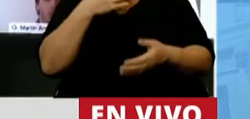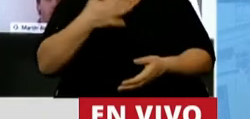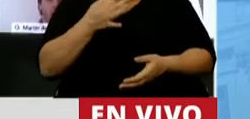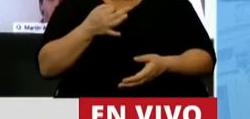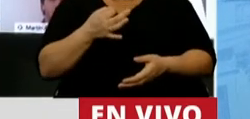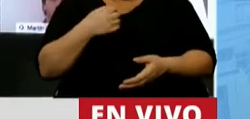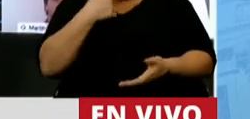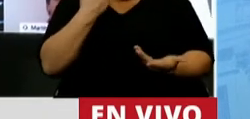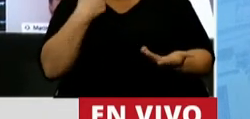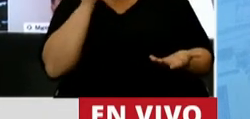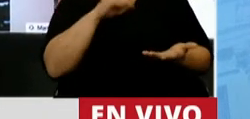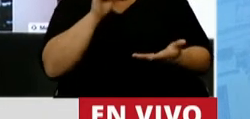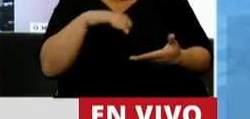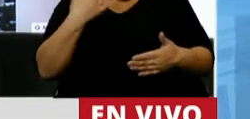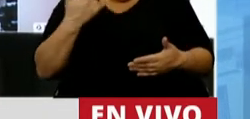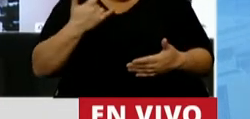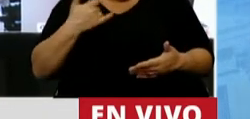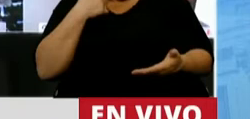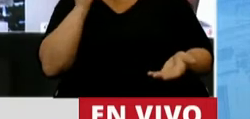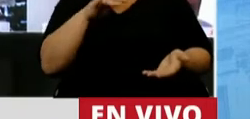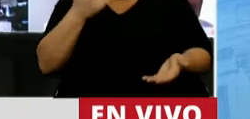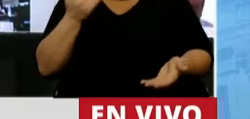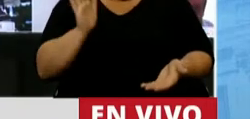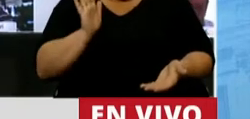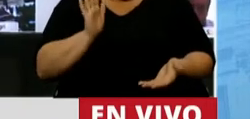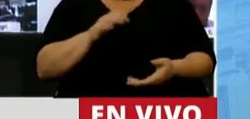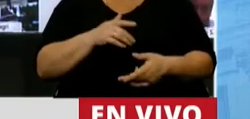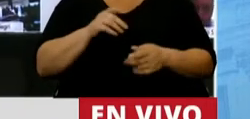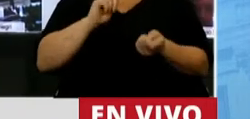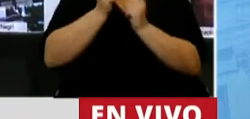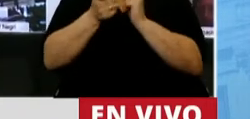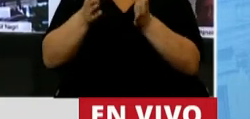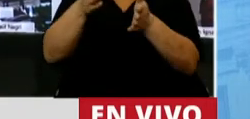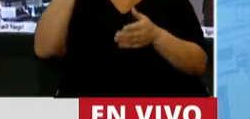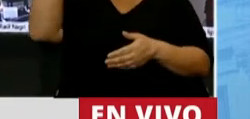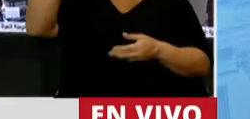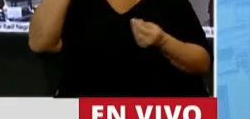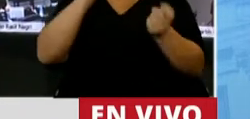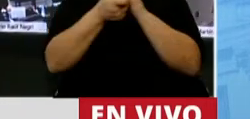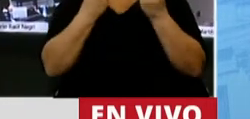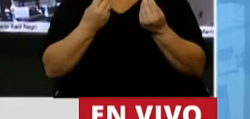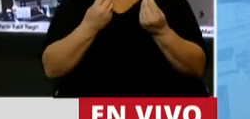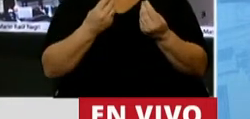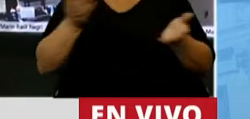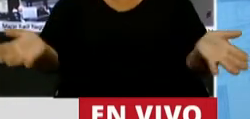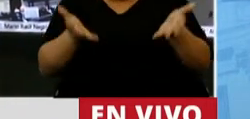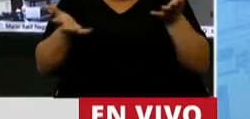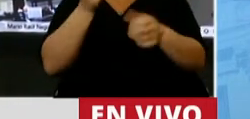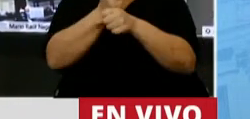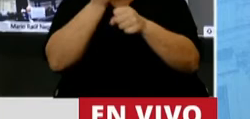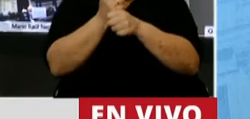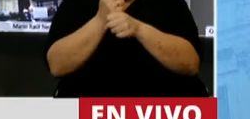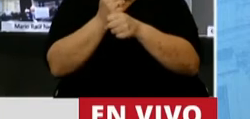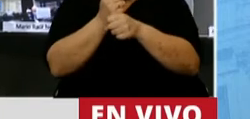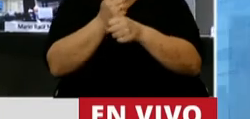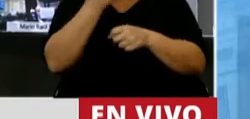verdad que uno la podría criticar bastante, un rumbo distinto sería promover y trabajar y tener algún